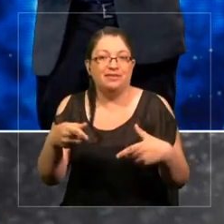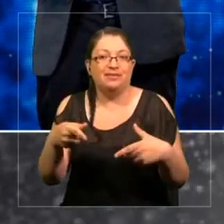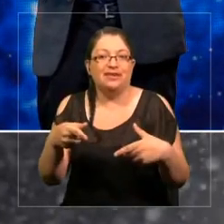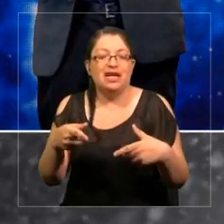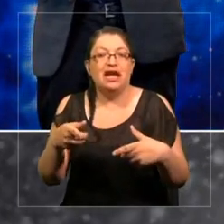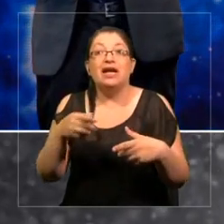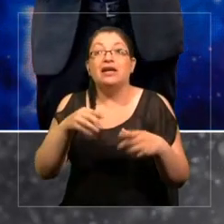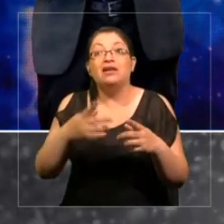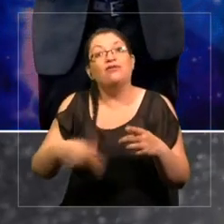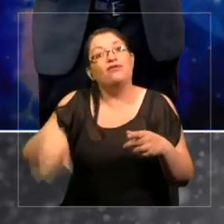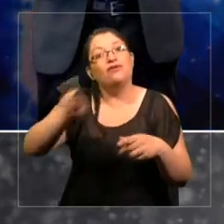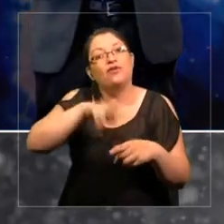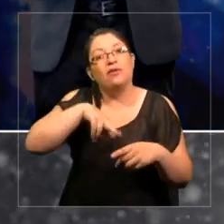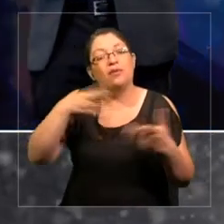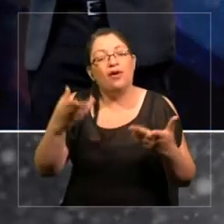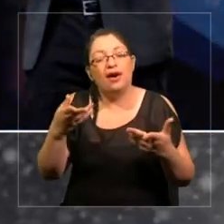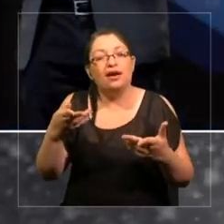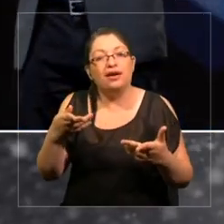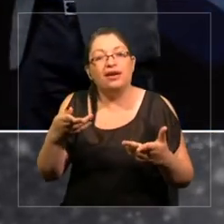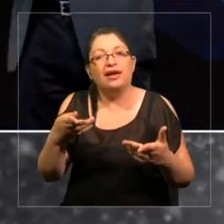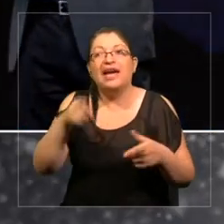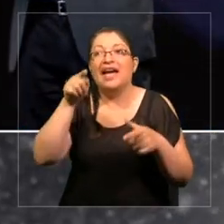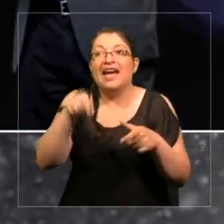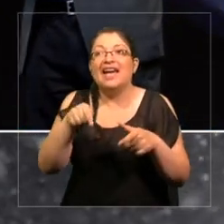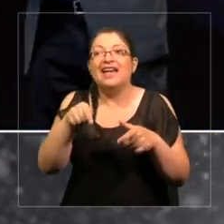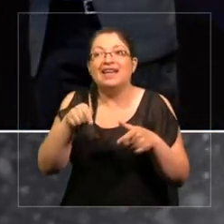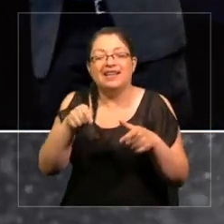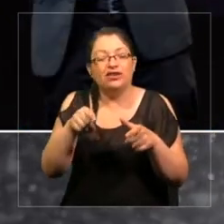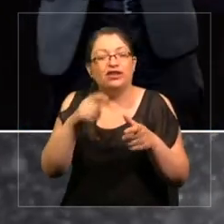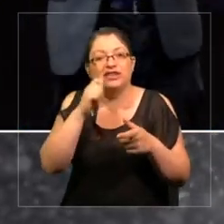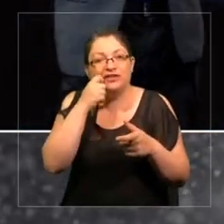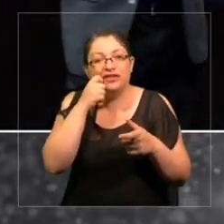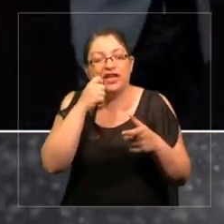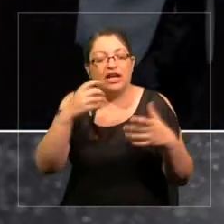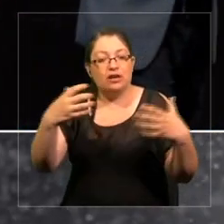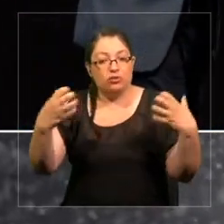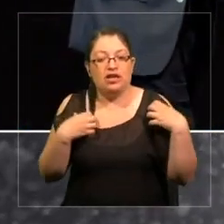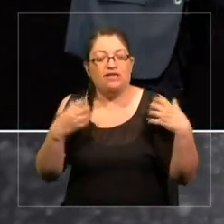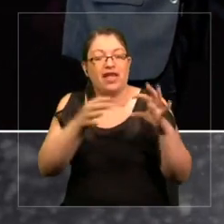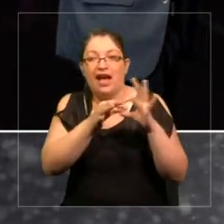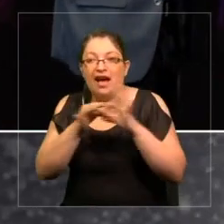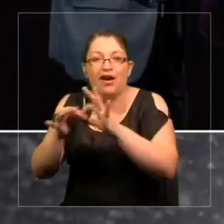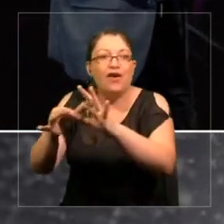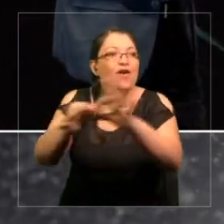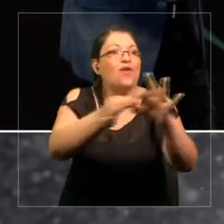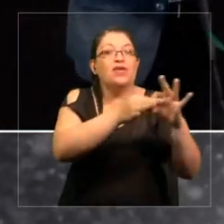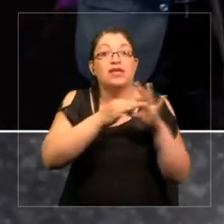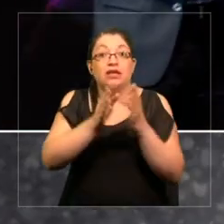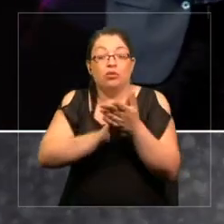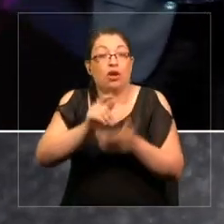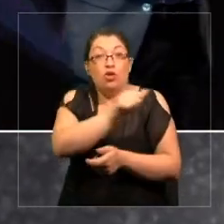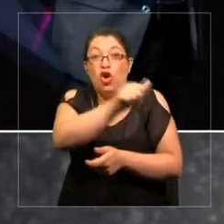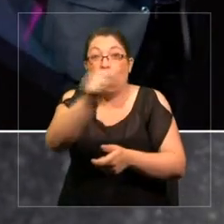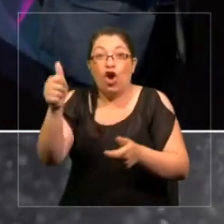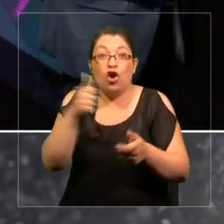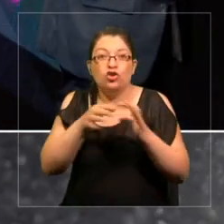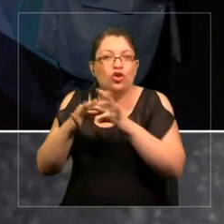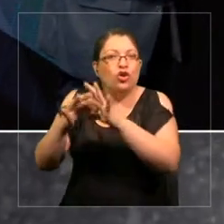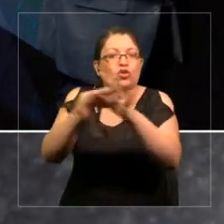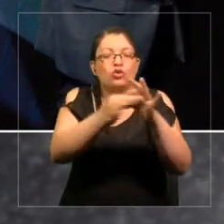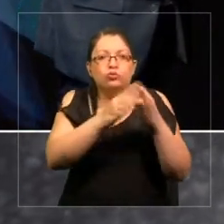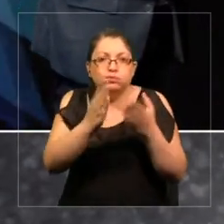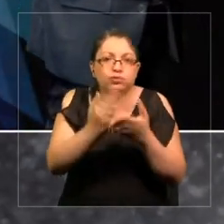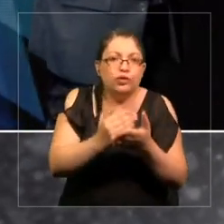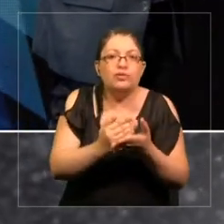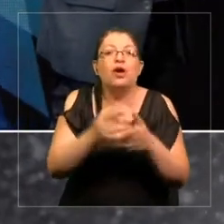gigante durmiente. Este es la agencia colectiva. Si nos coordinamos, podríamos ser una fuerza disruptiva